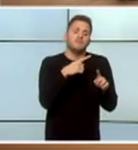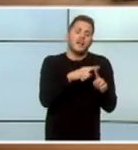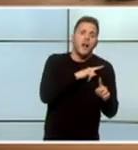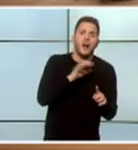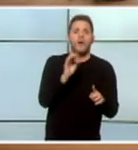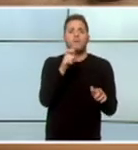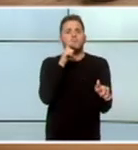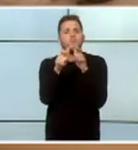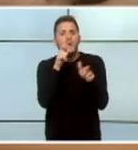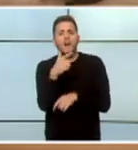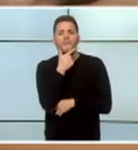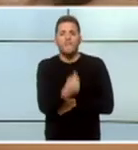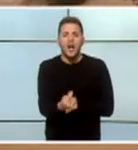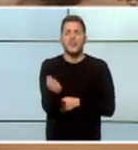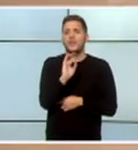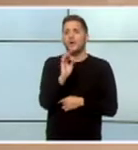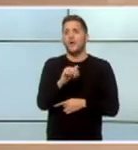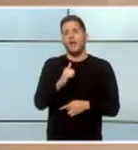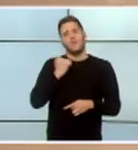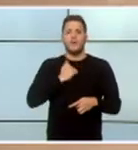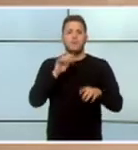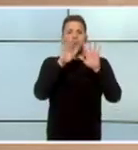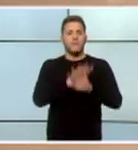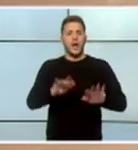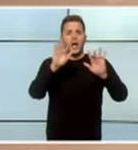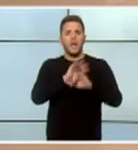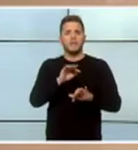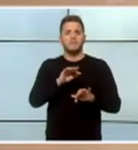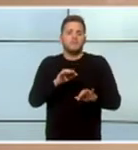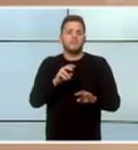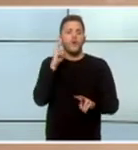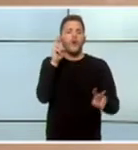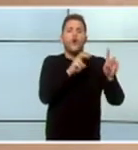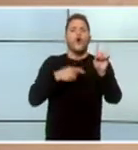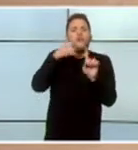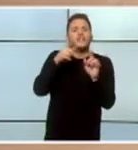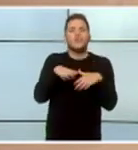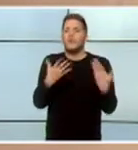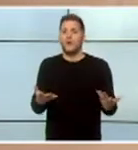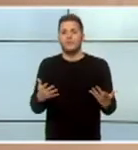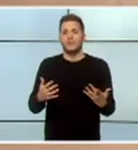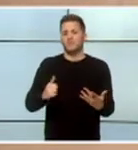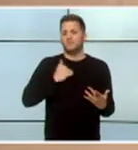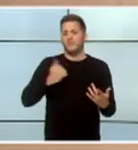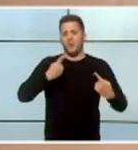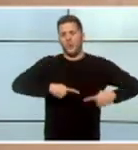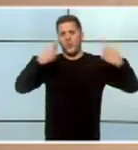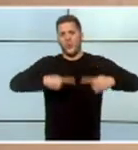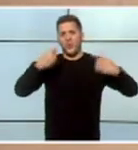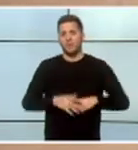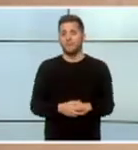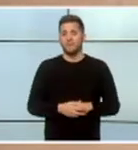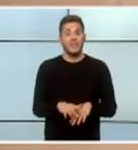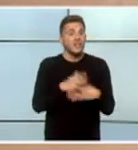fácil... ...desde la demagogia... ...busca el enfrentamiento... ...para provecho propio... ...pero la